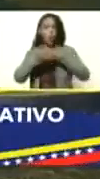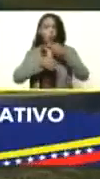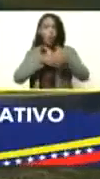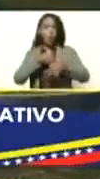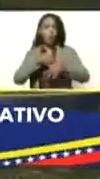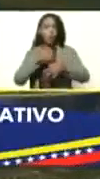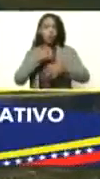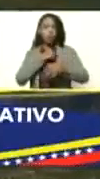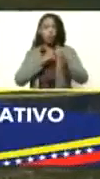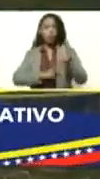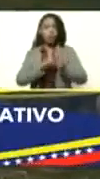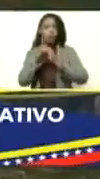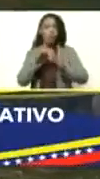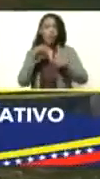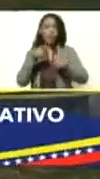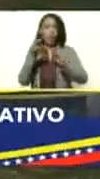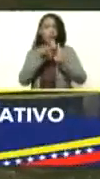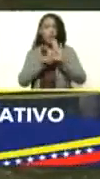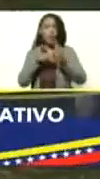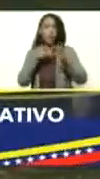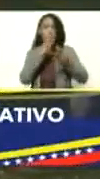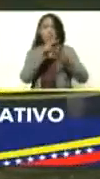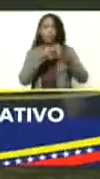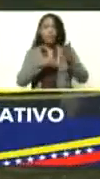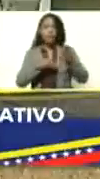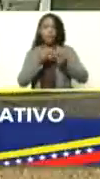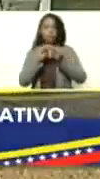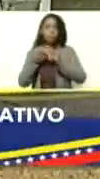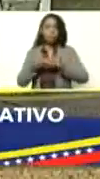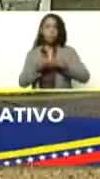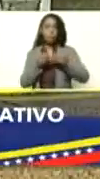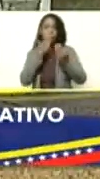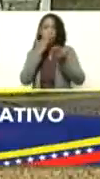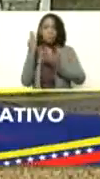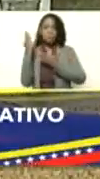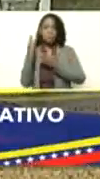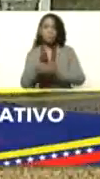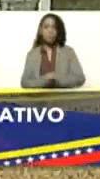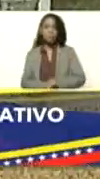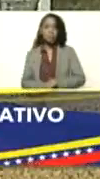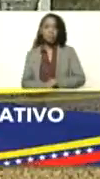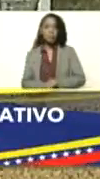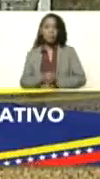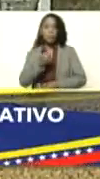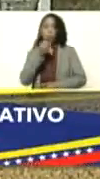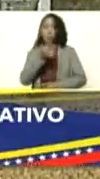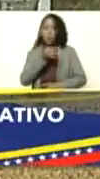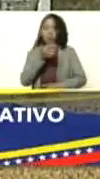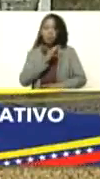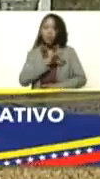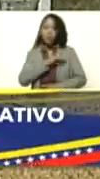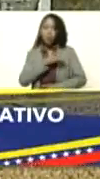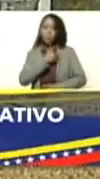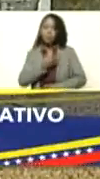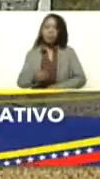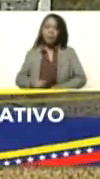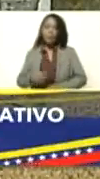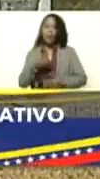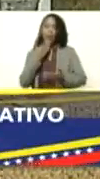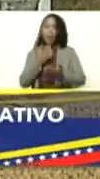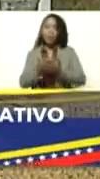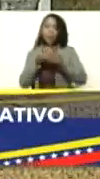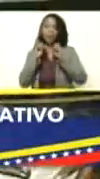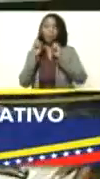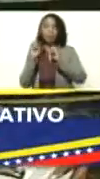que estamos desarrollando a nivel de productos elaborados. Buenas tardes señor presidente muchas gracias por la oportunidad